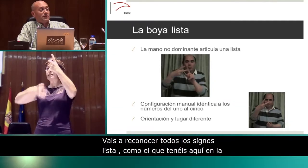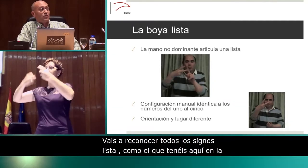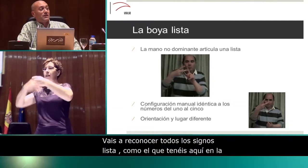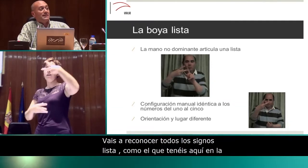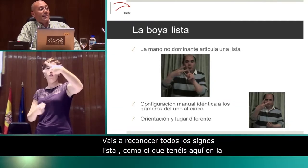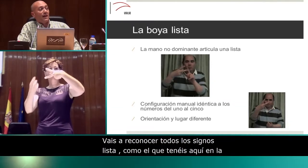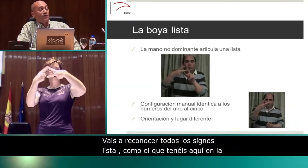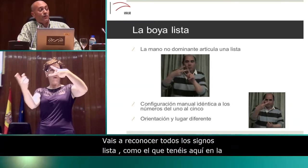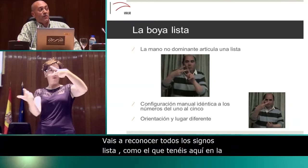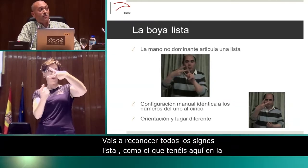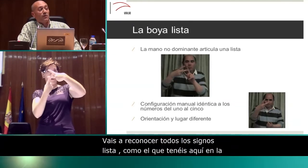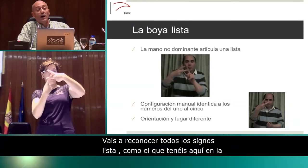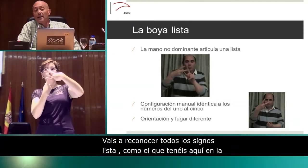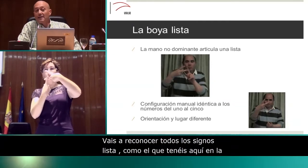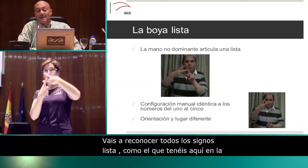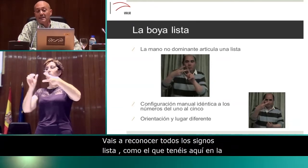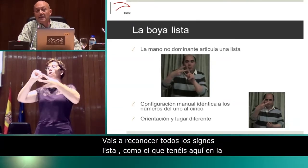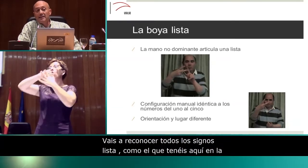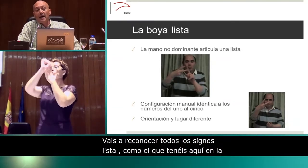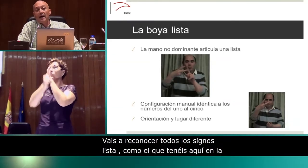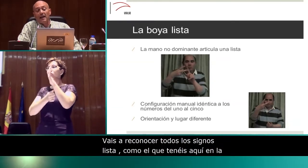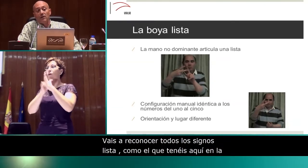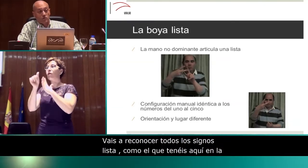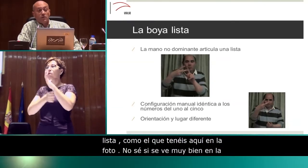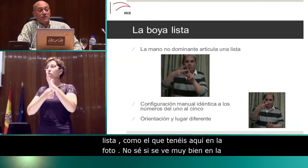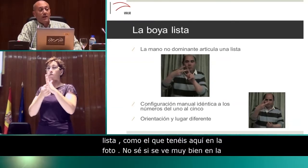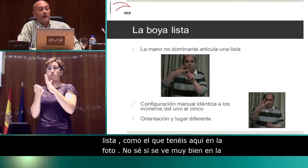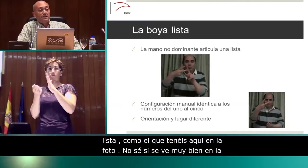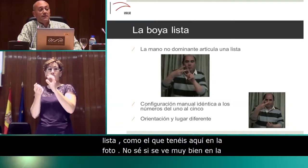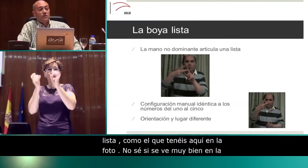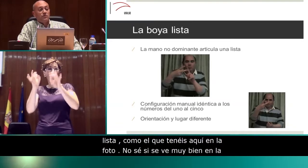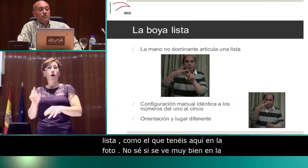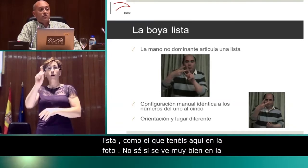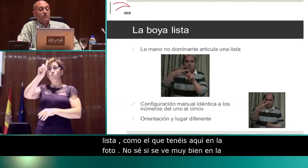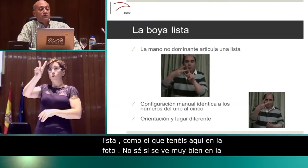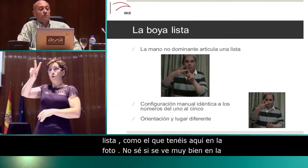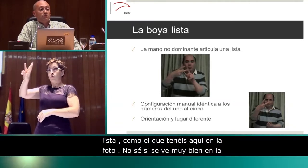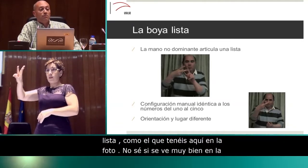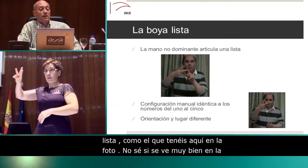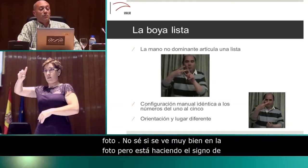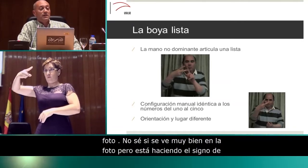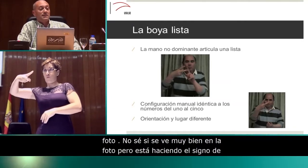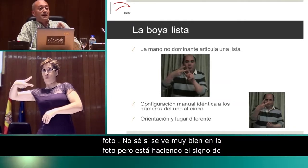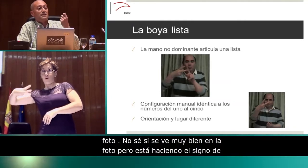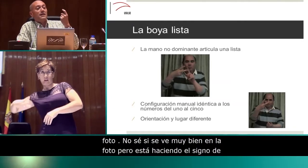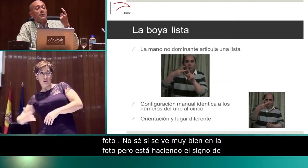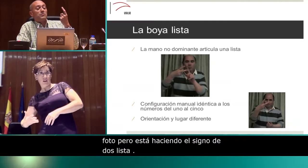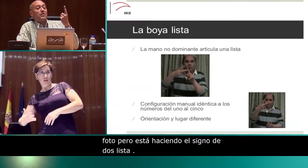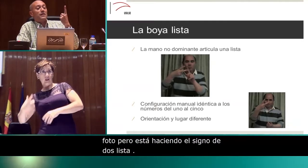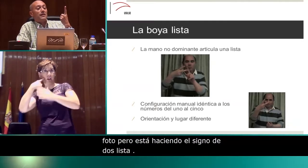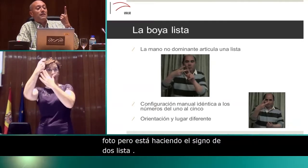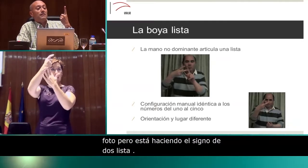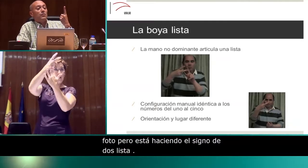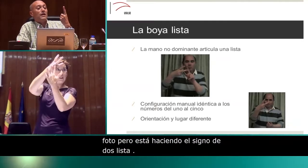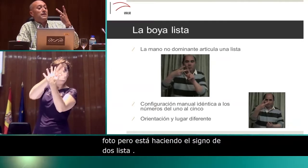los signos lista, la configuración manual es idéntica a la de los números en lengua de signos. Tenemos listas que podemos